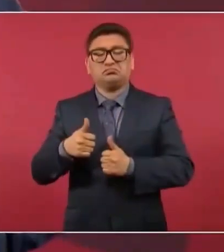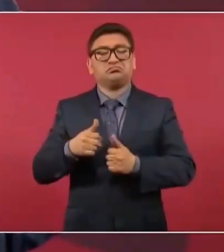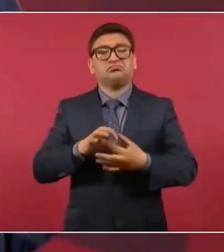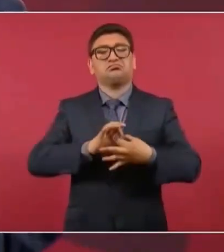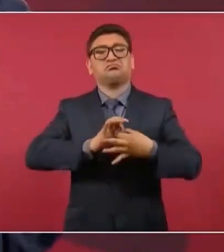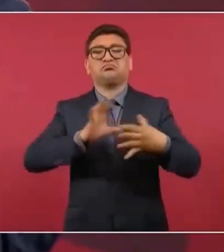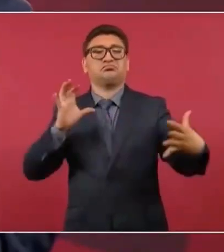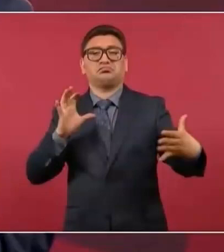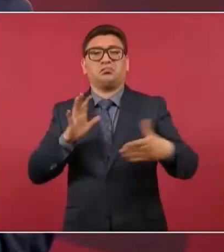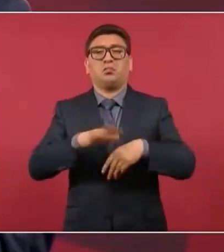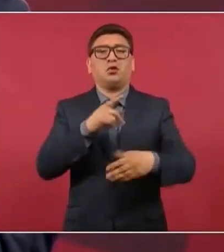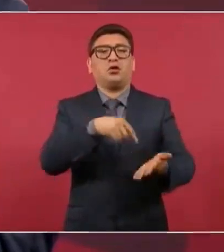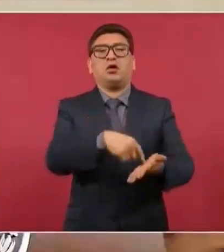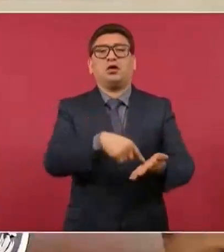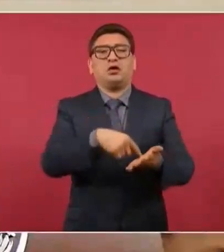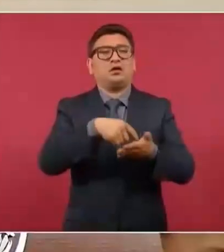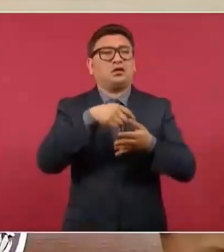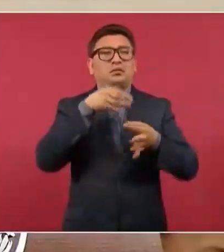esta nota